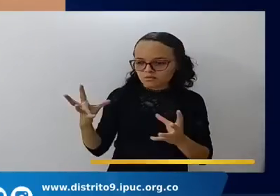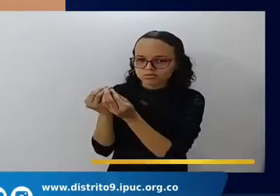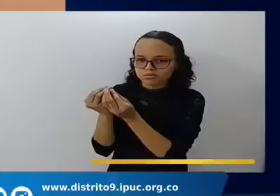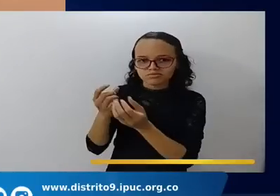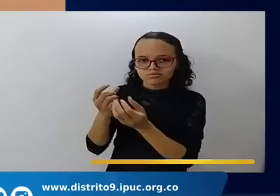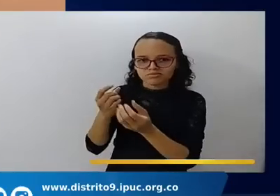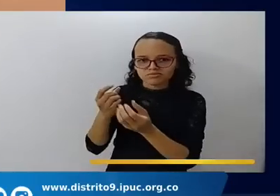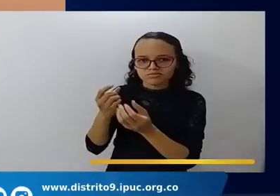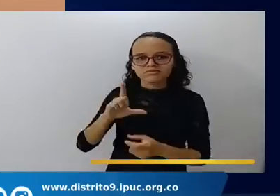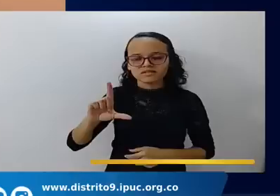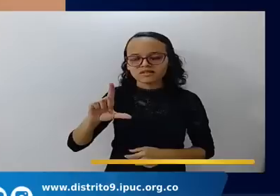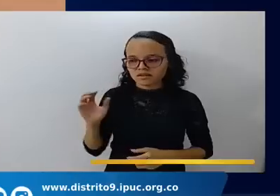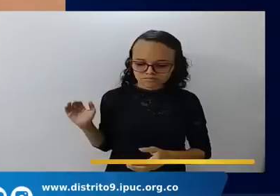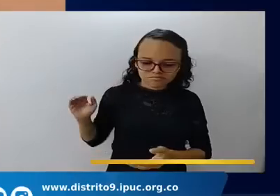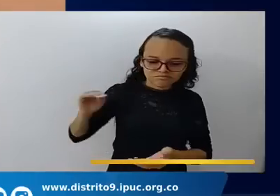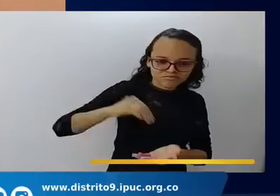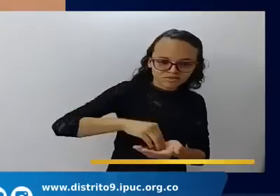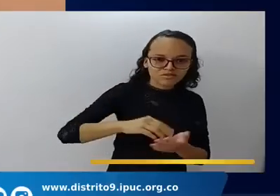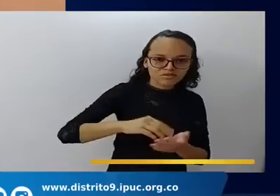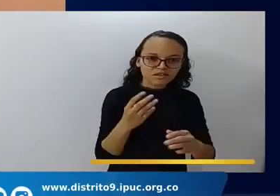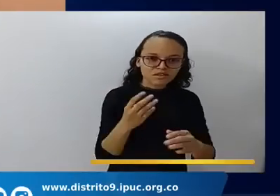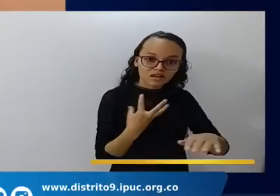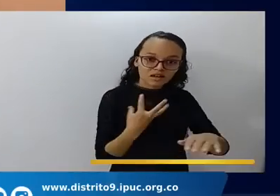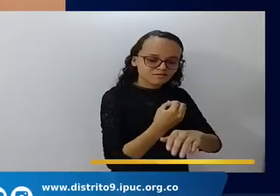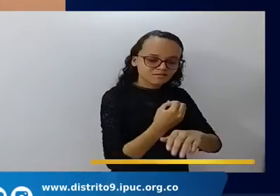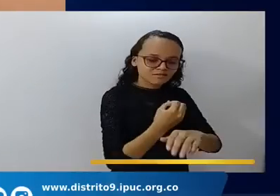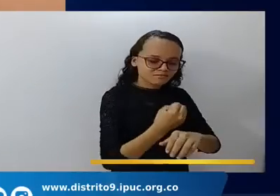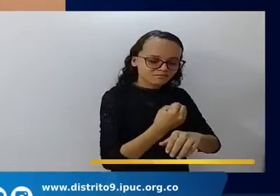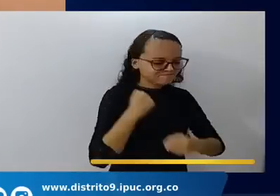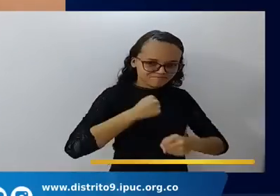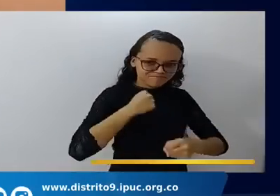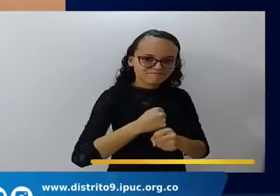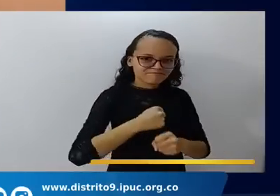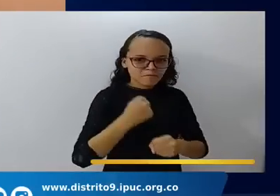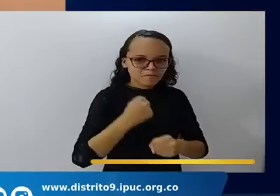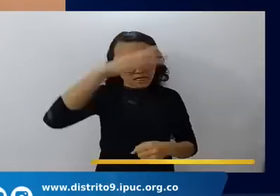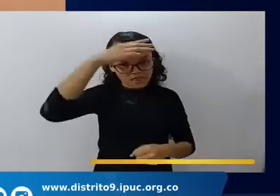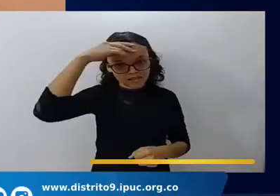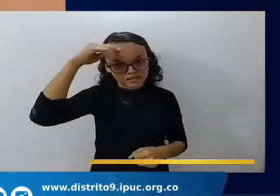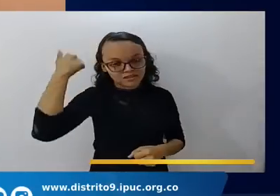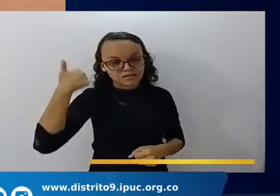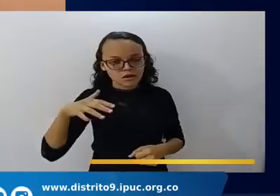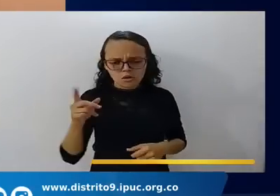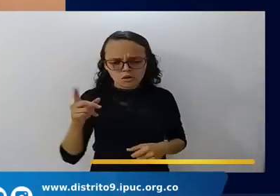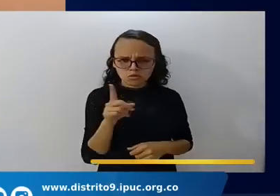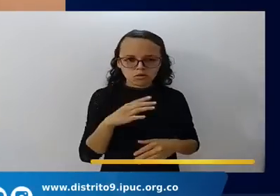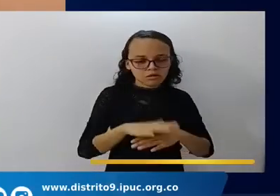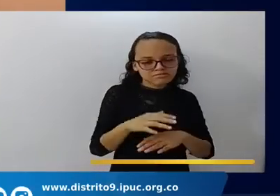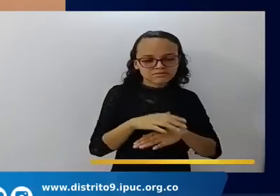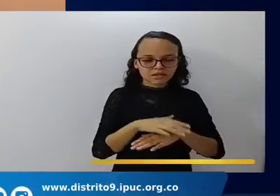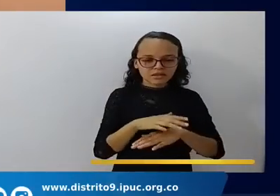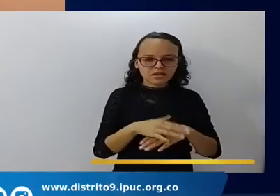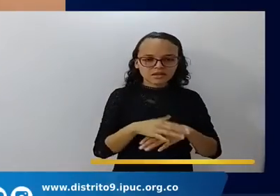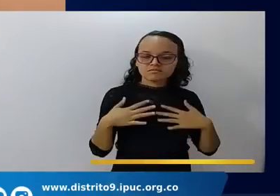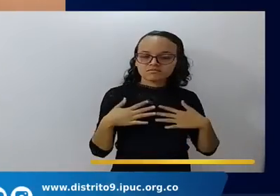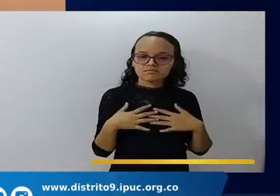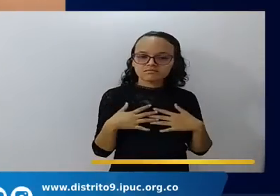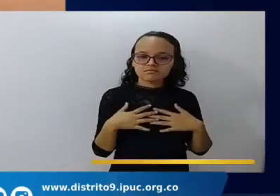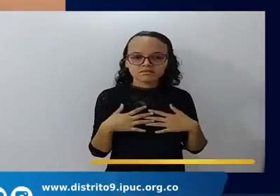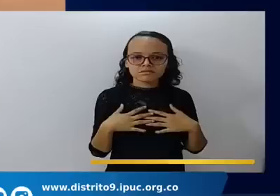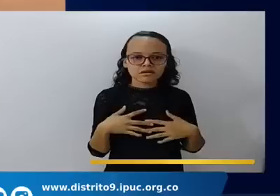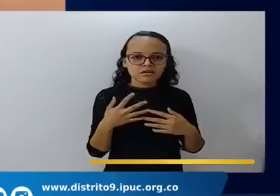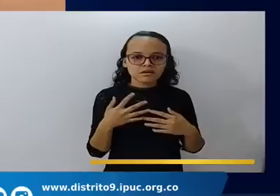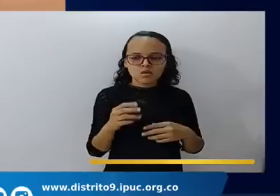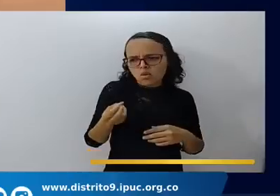cuando llegamos a la iglesia a orar. No llegábamos a hablar, a estar